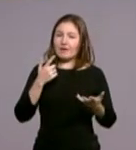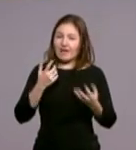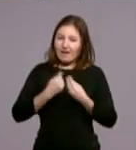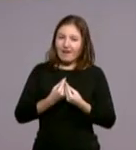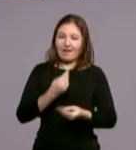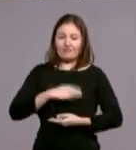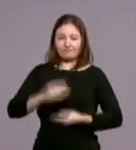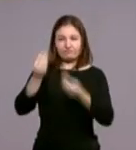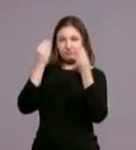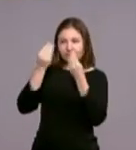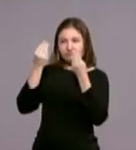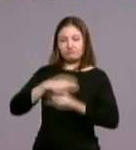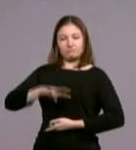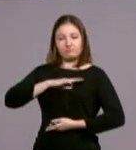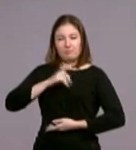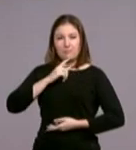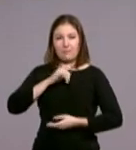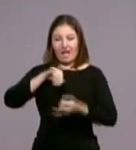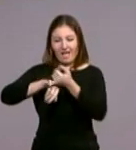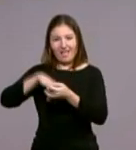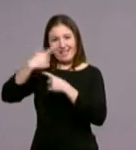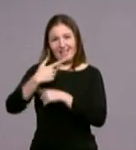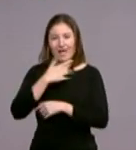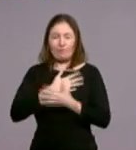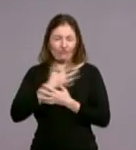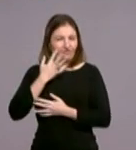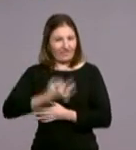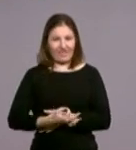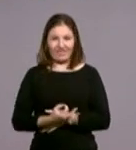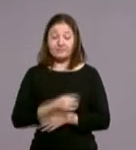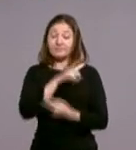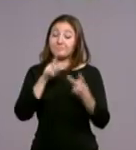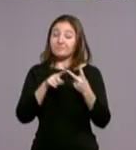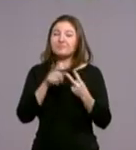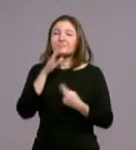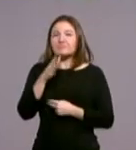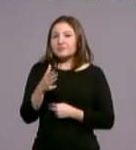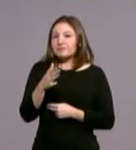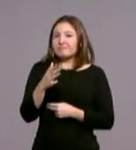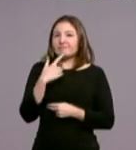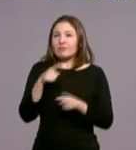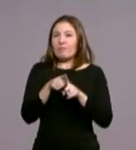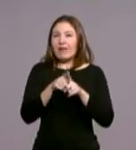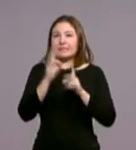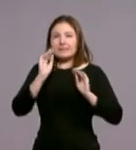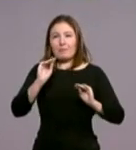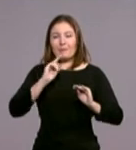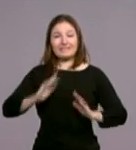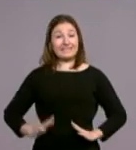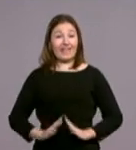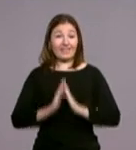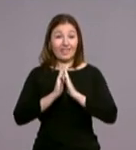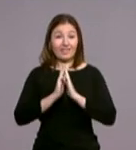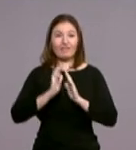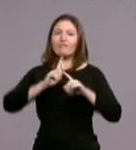capacitéis a ese amor verdadero. En segundo lugar, Irene, porque va a ser un grito sobre la santidad. La familia es